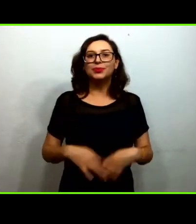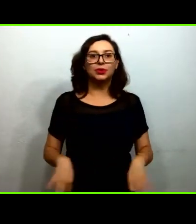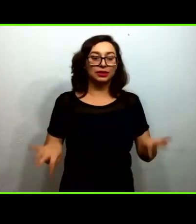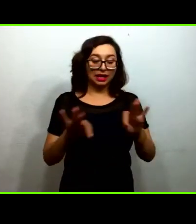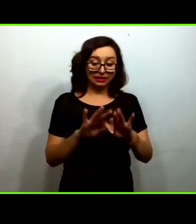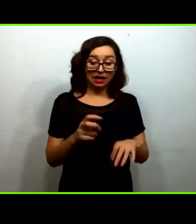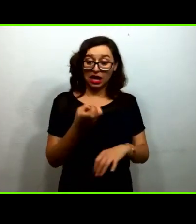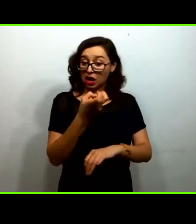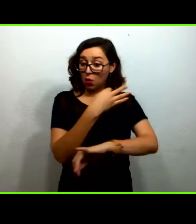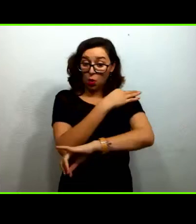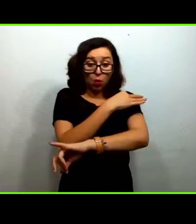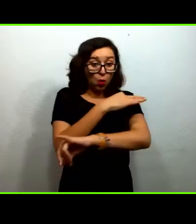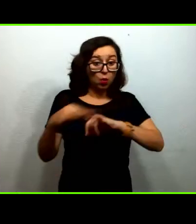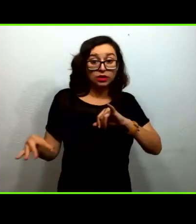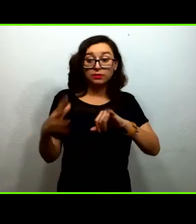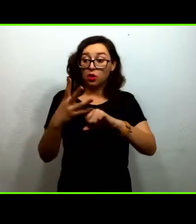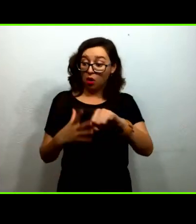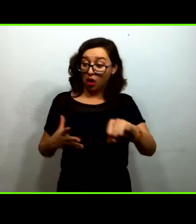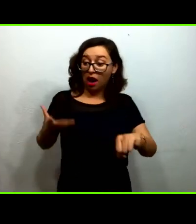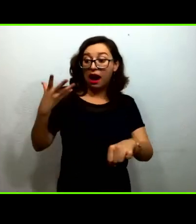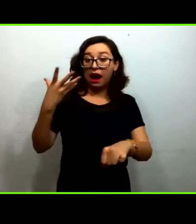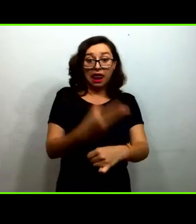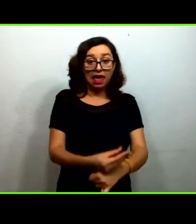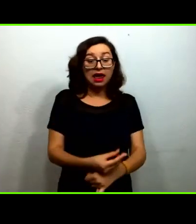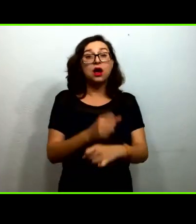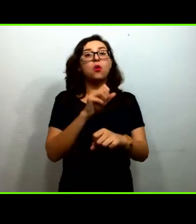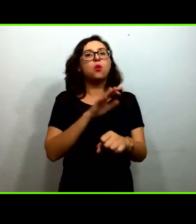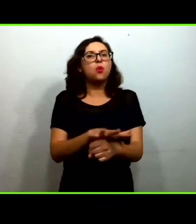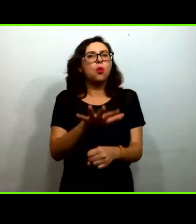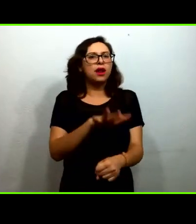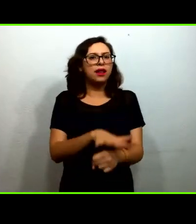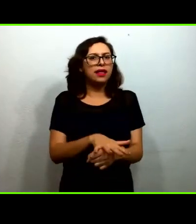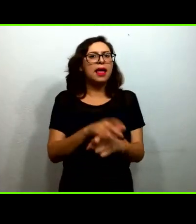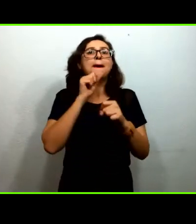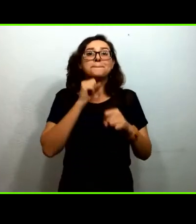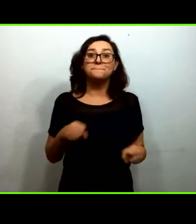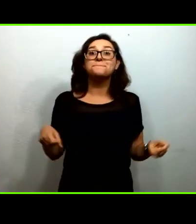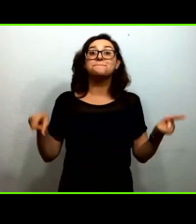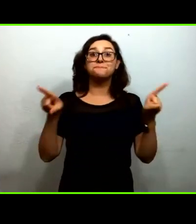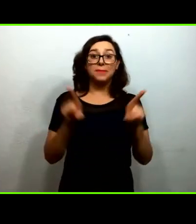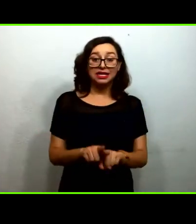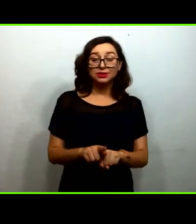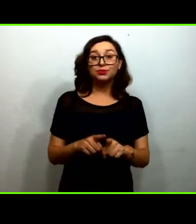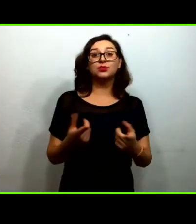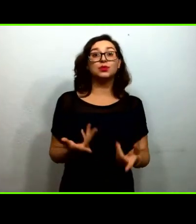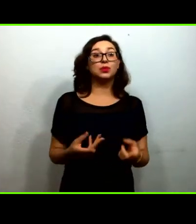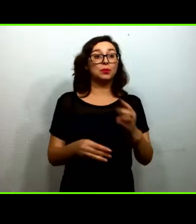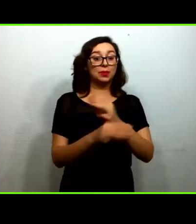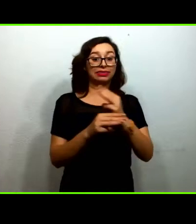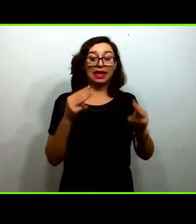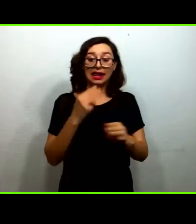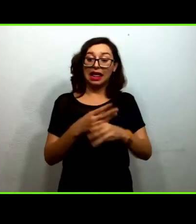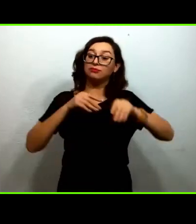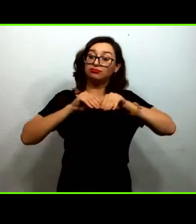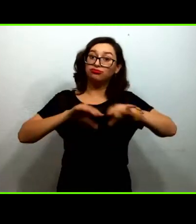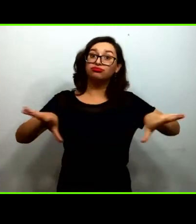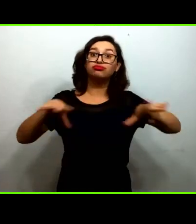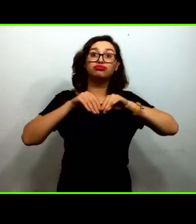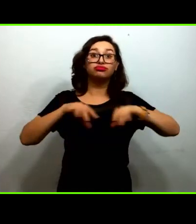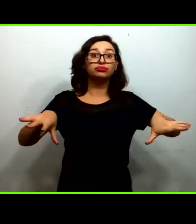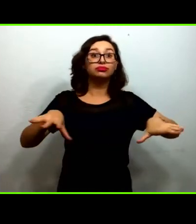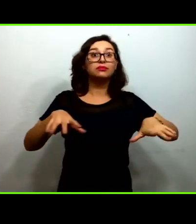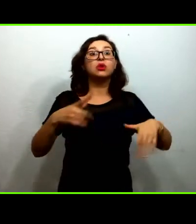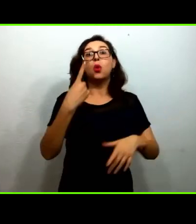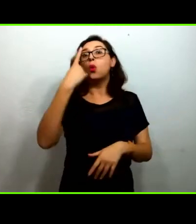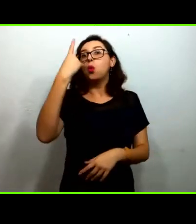esto termino que agregaremos es incluir en la programación un espacio específico para los padres